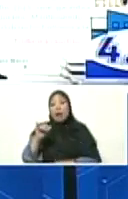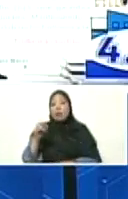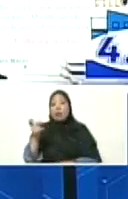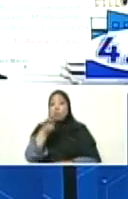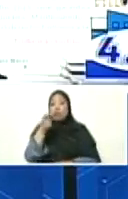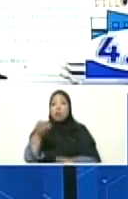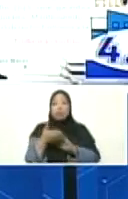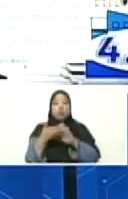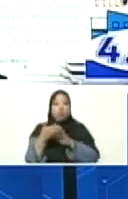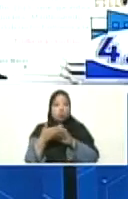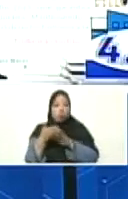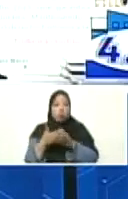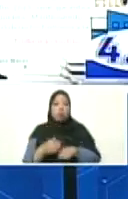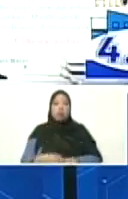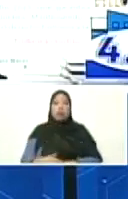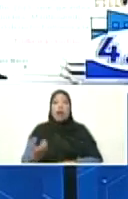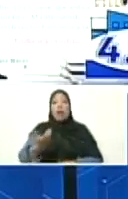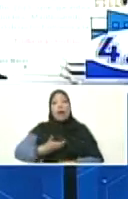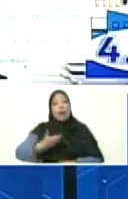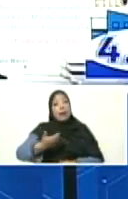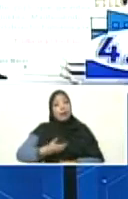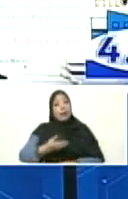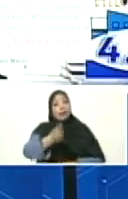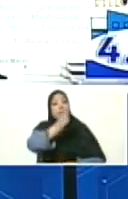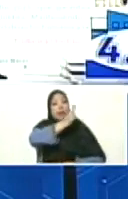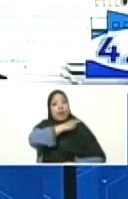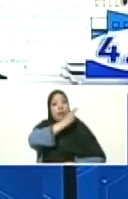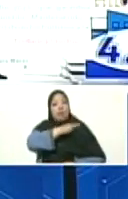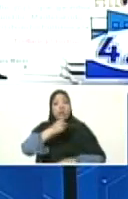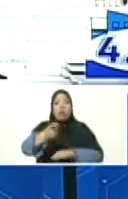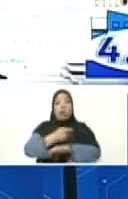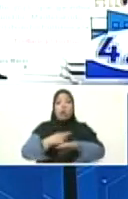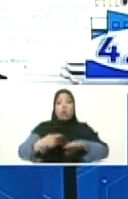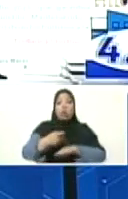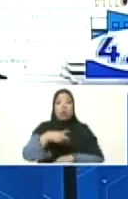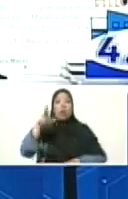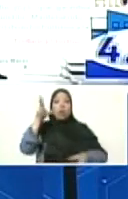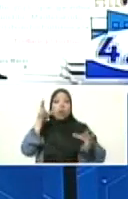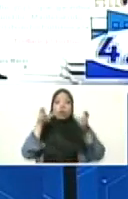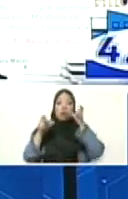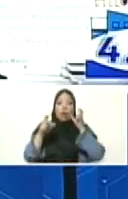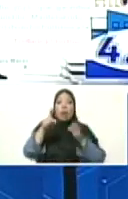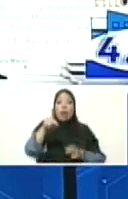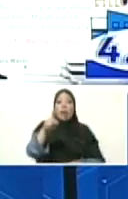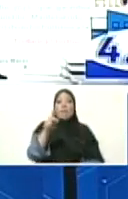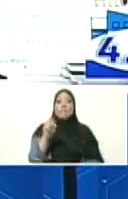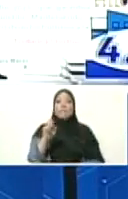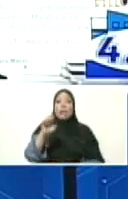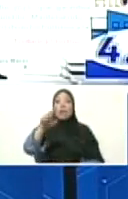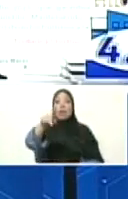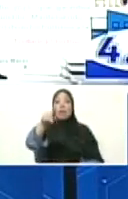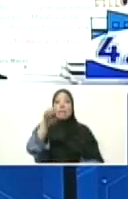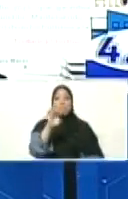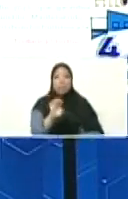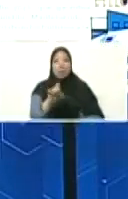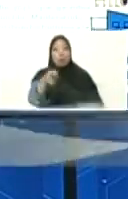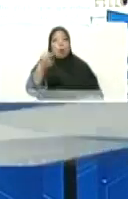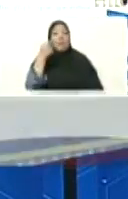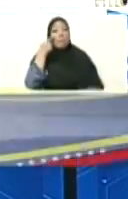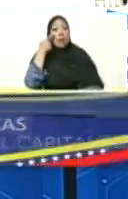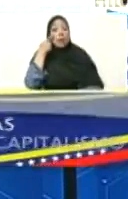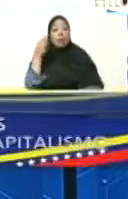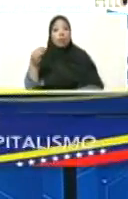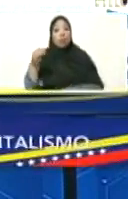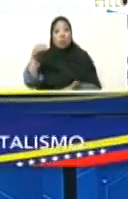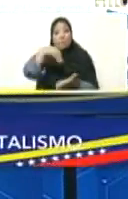Alcaldesa, jefe de gobierno, Epe Arangel, que me escucha, Héctor Rodríguez, está pendiente la reunión